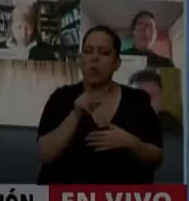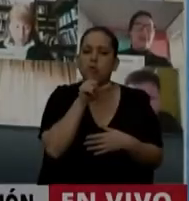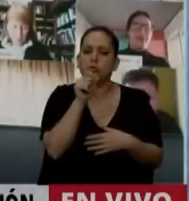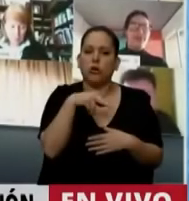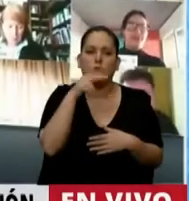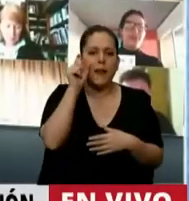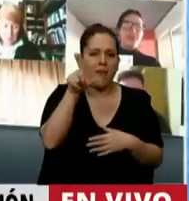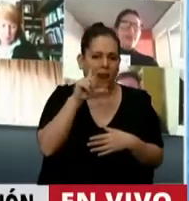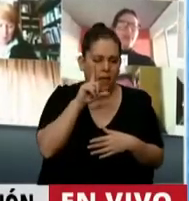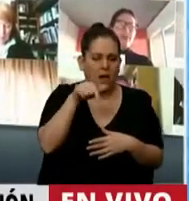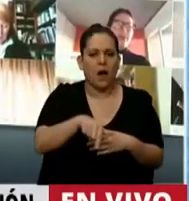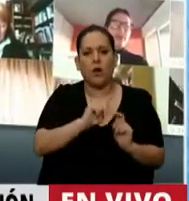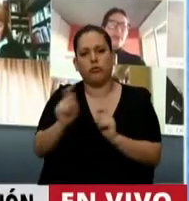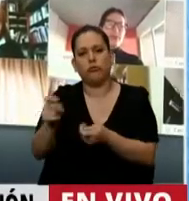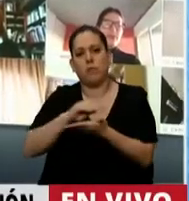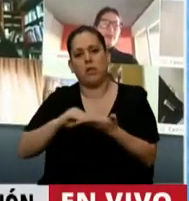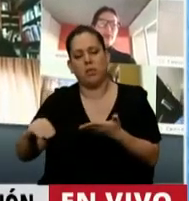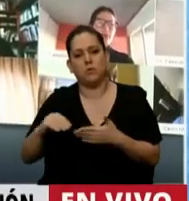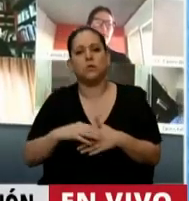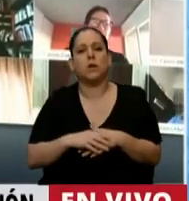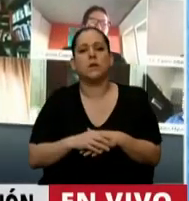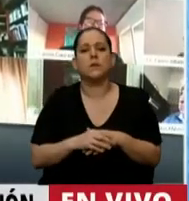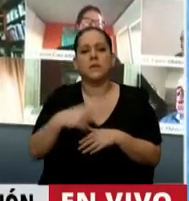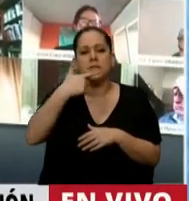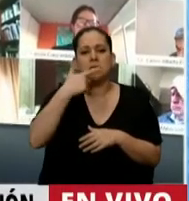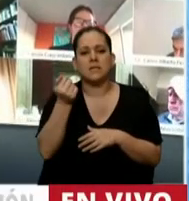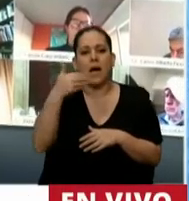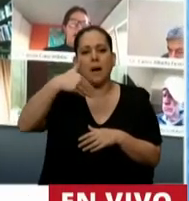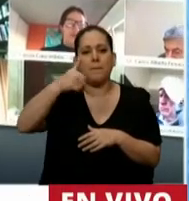Tiene la palabra el diputado Federico Raúl Samarvide.